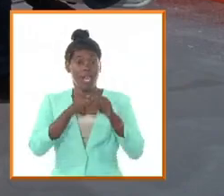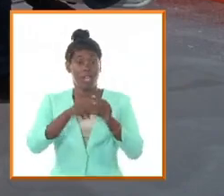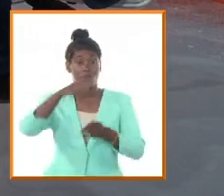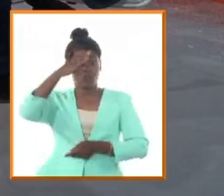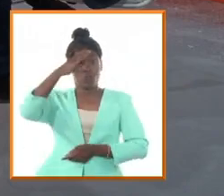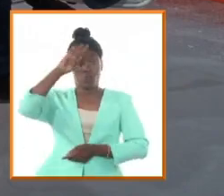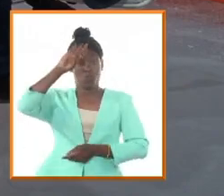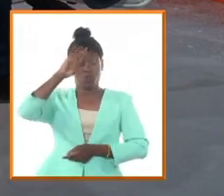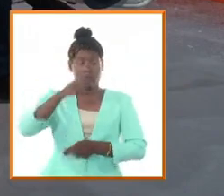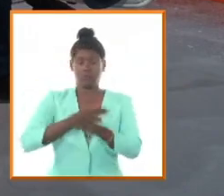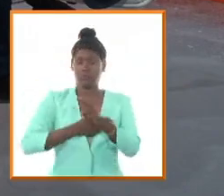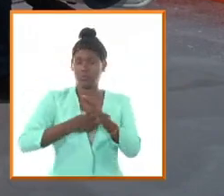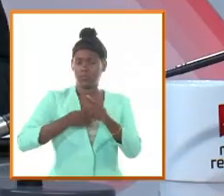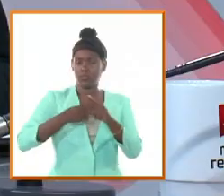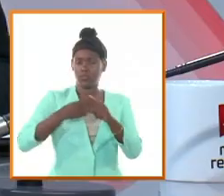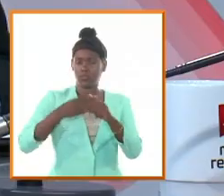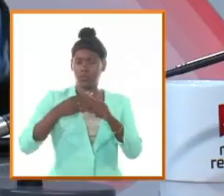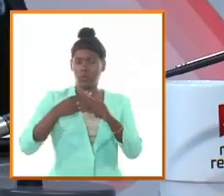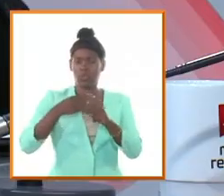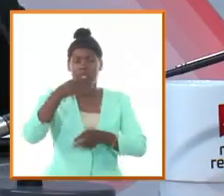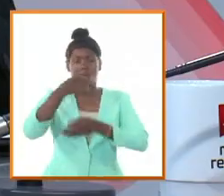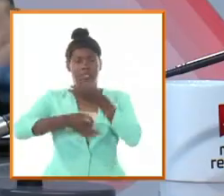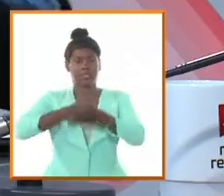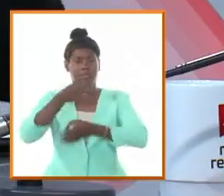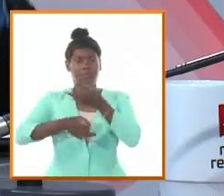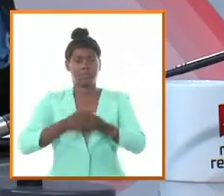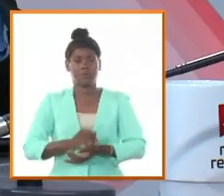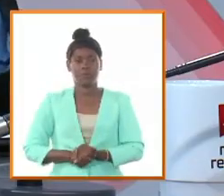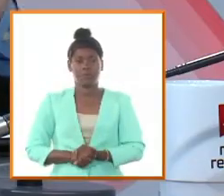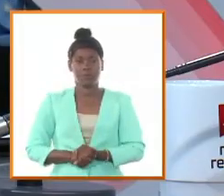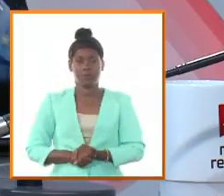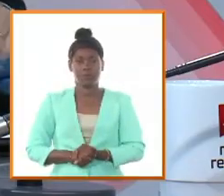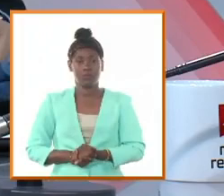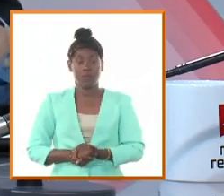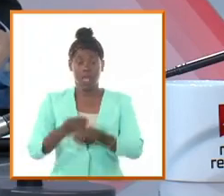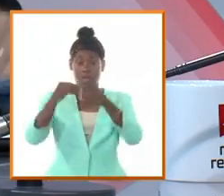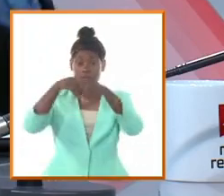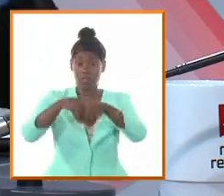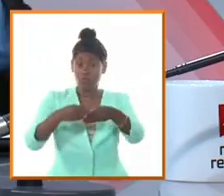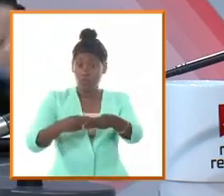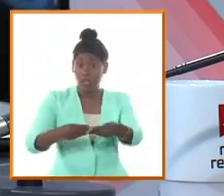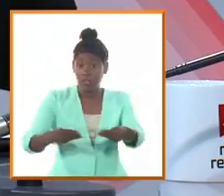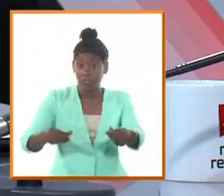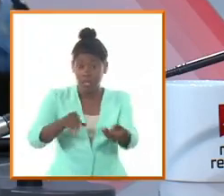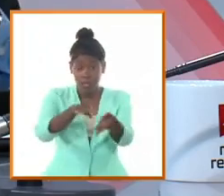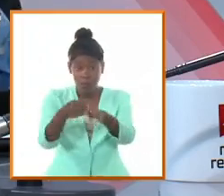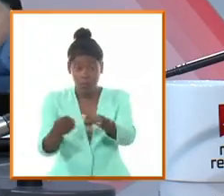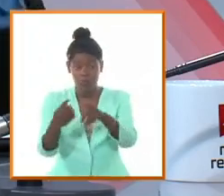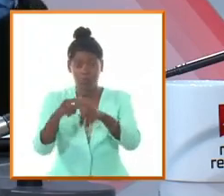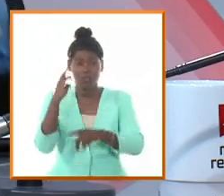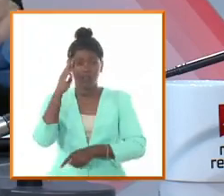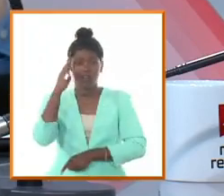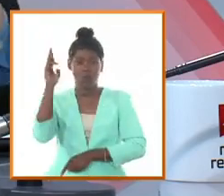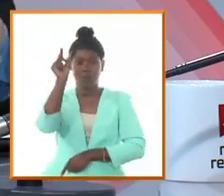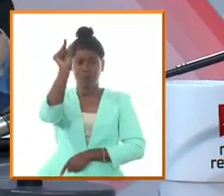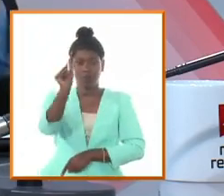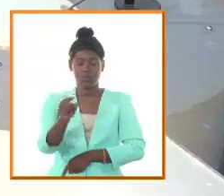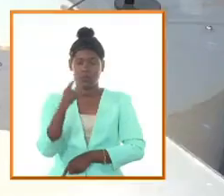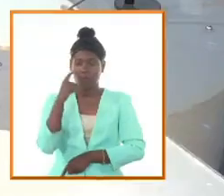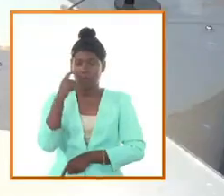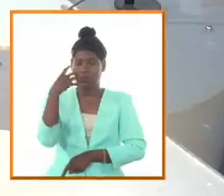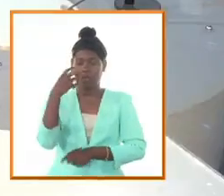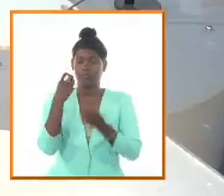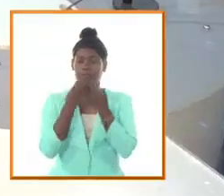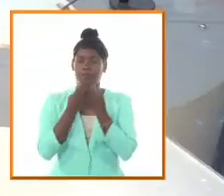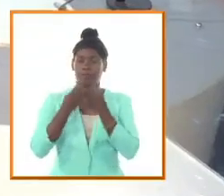esquivo de la historia en la página te advierto en las entrañas de la patria muerto y en el recuerdo de la patria vivo